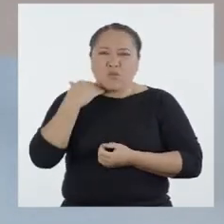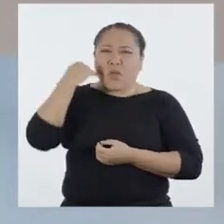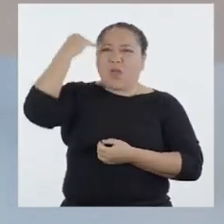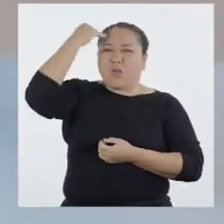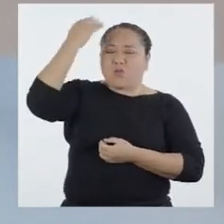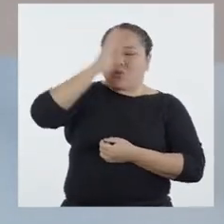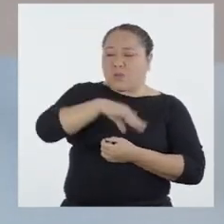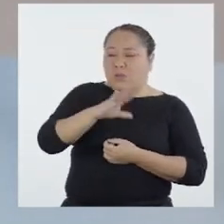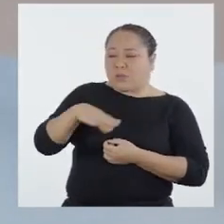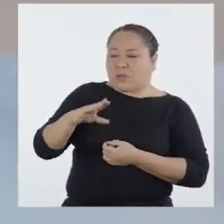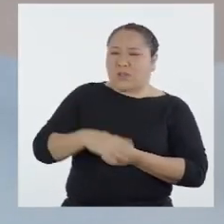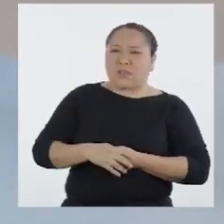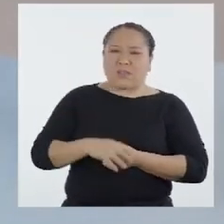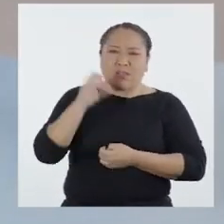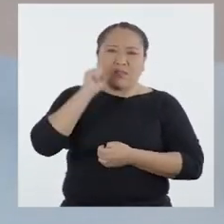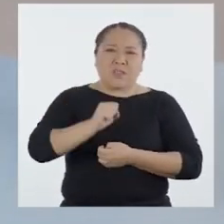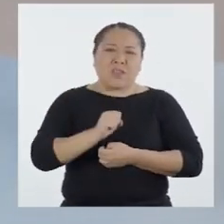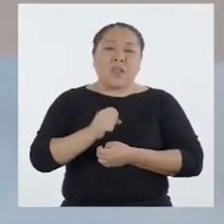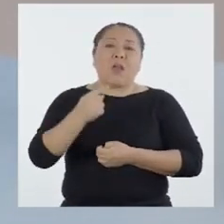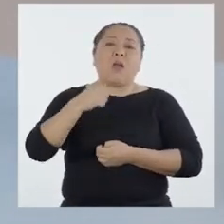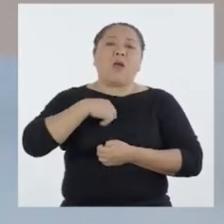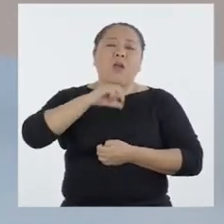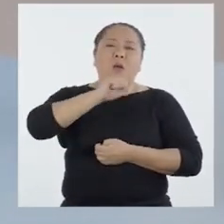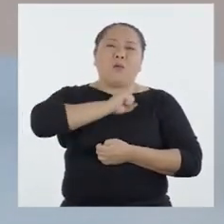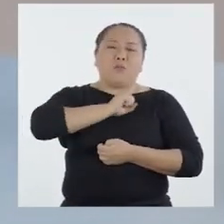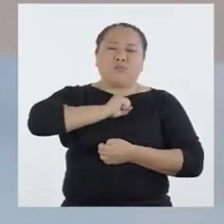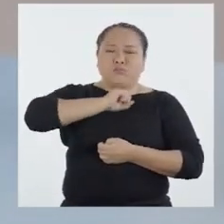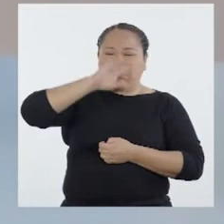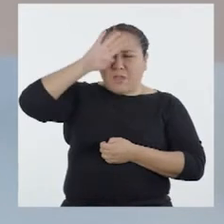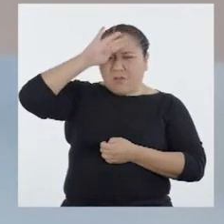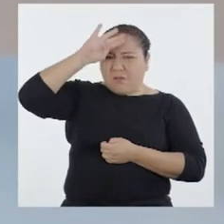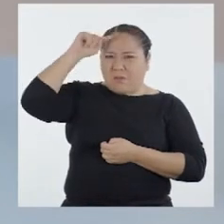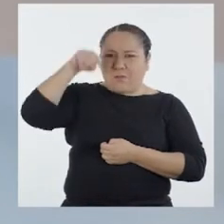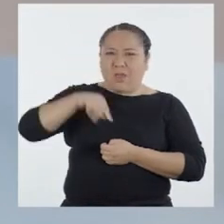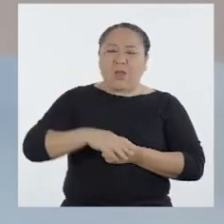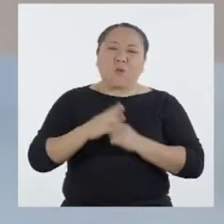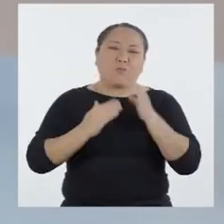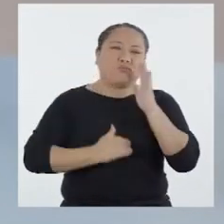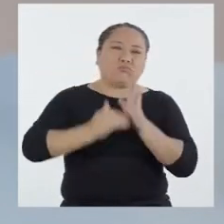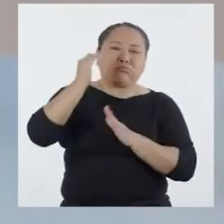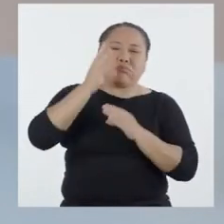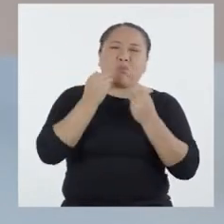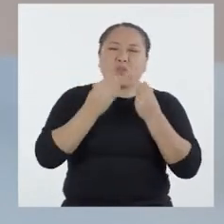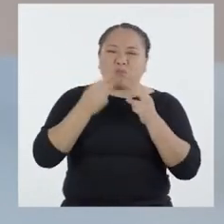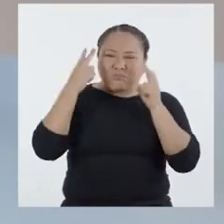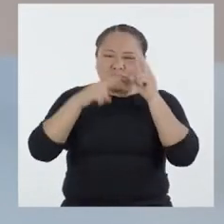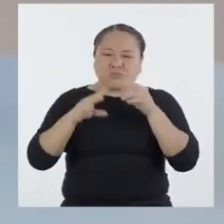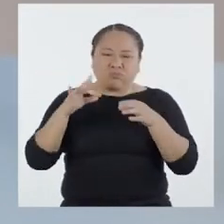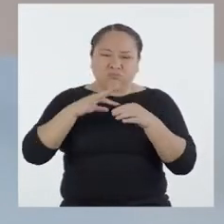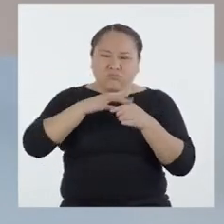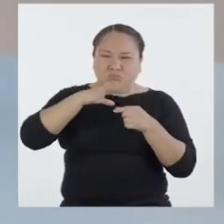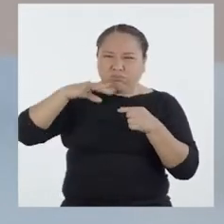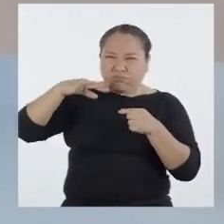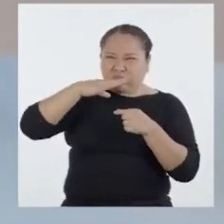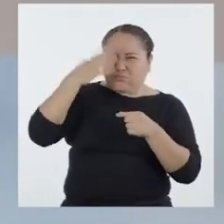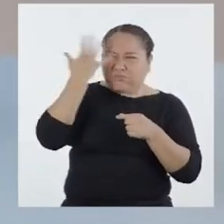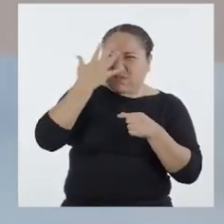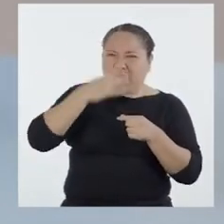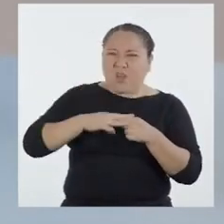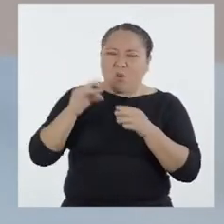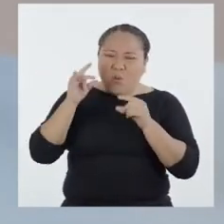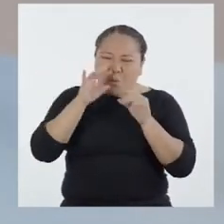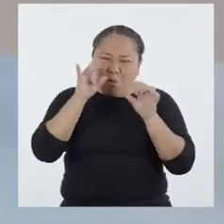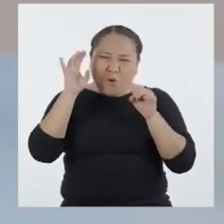adultos y niños terminan desarrollando enfermedades debido al alto nivel de exposición al humo, el